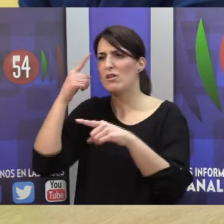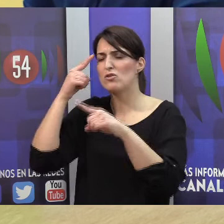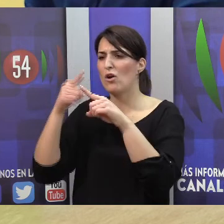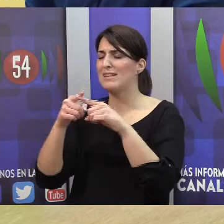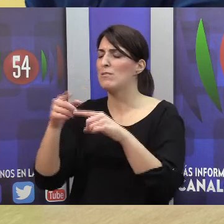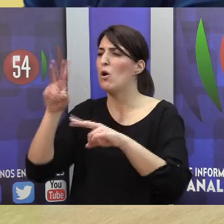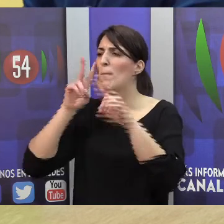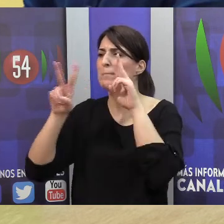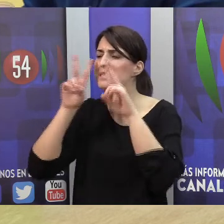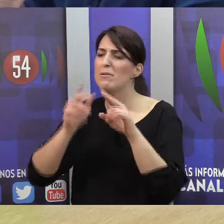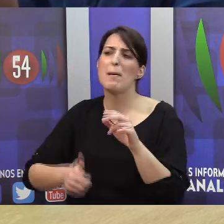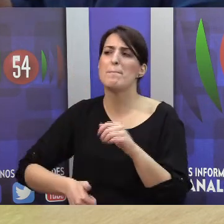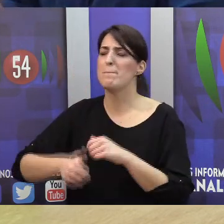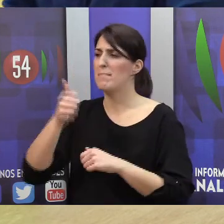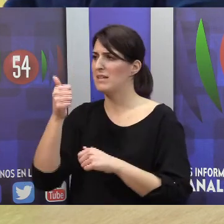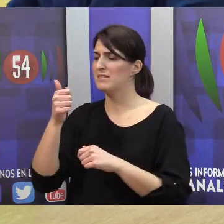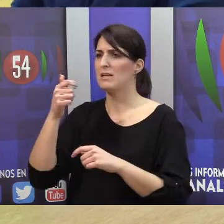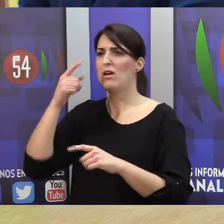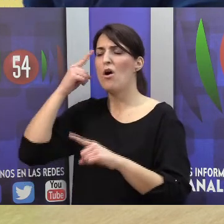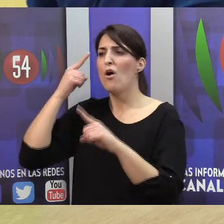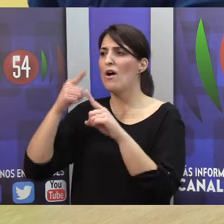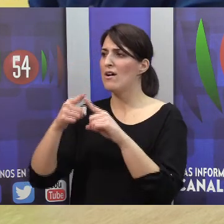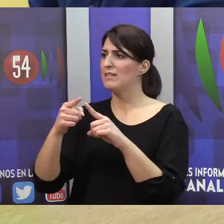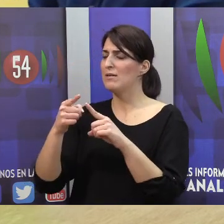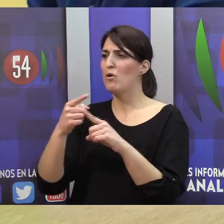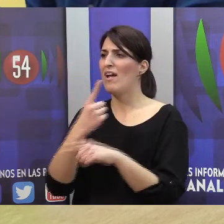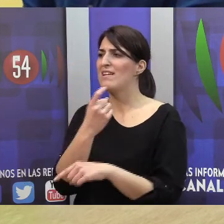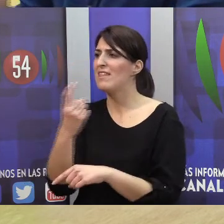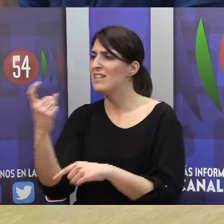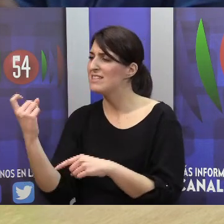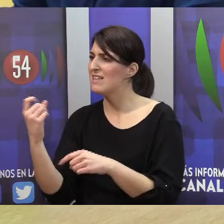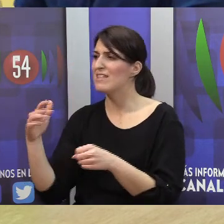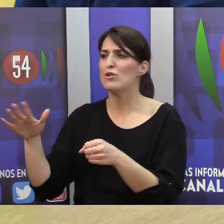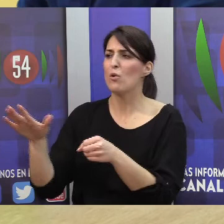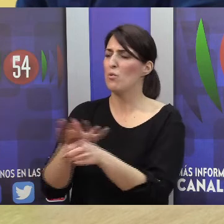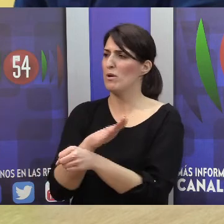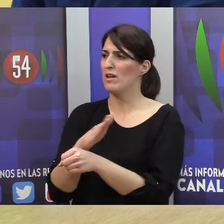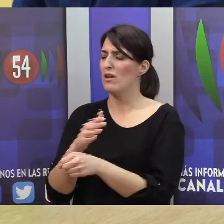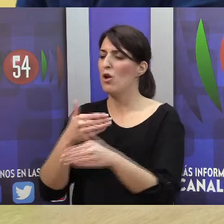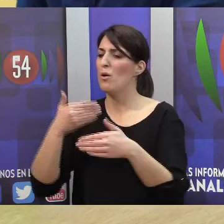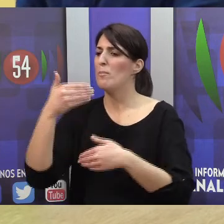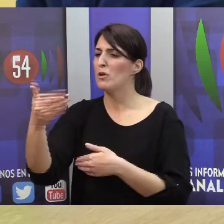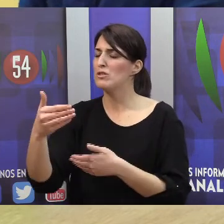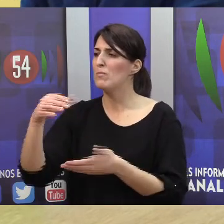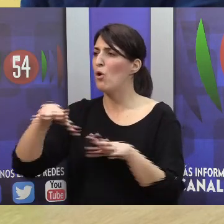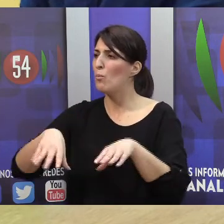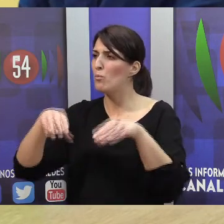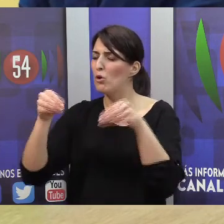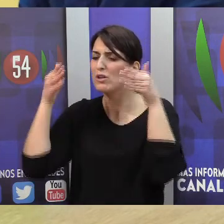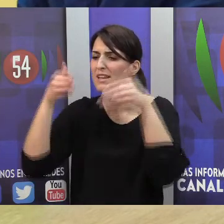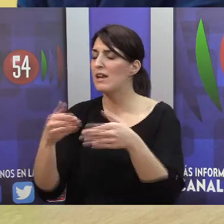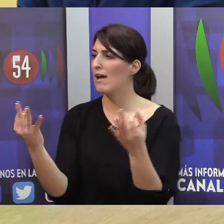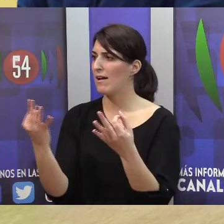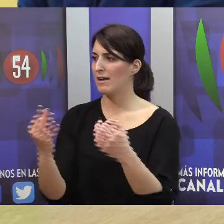todavía en la sociedad, mejoremos aquellas deficiencias que tengamos? ¿Qué es lo próximo que habría que hacer en Burgos? Pues que pasen totalmente